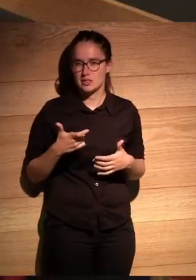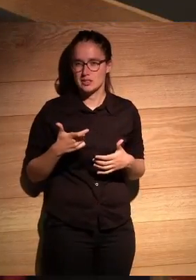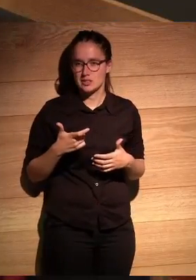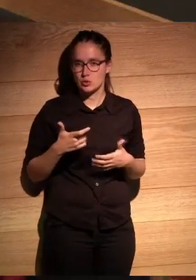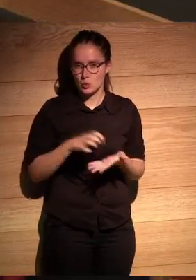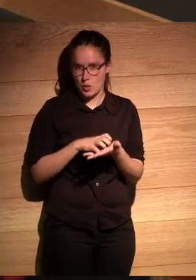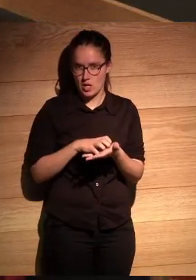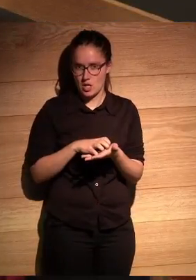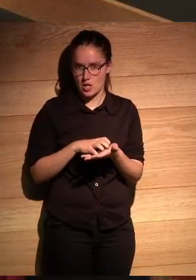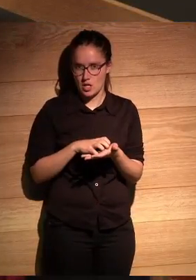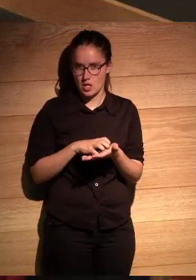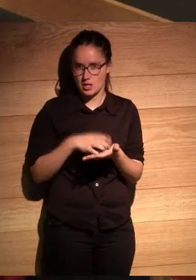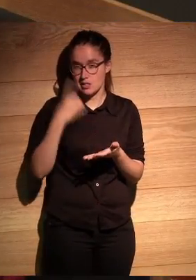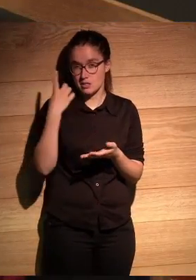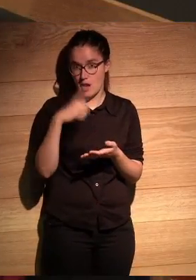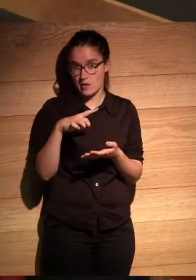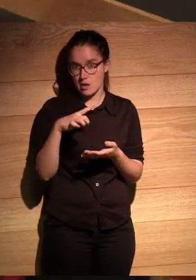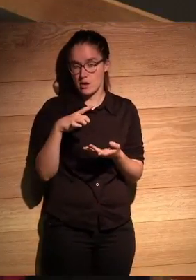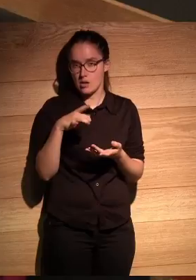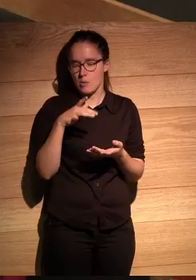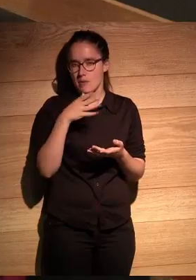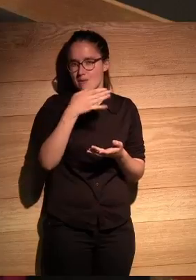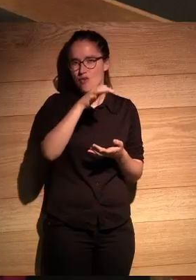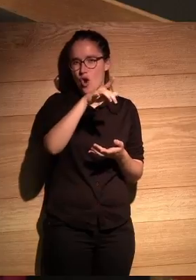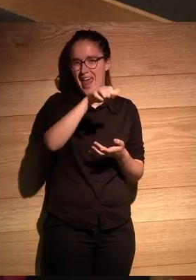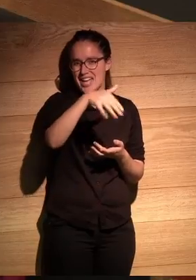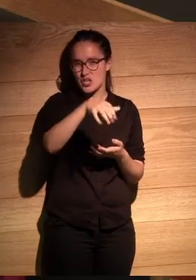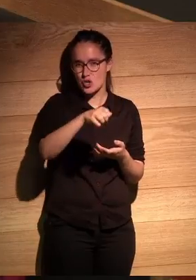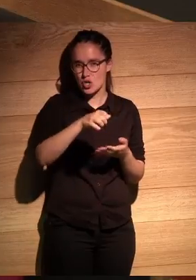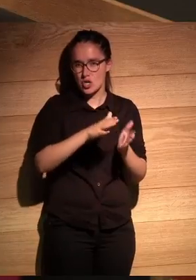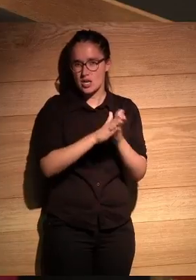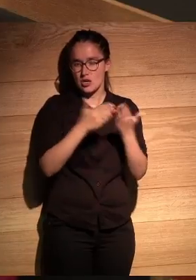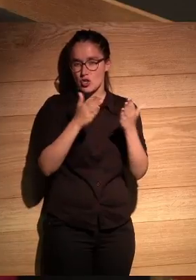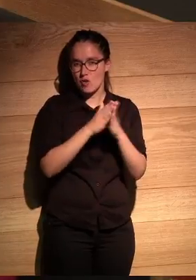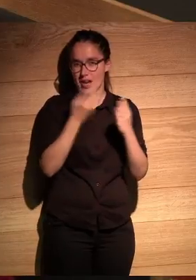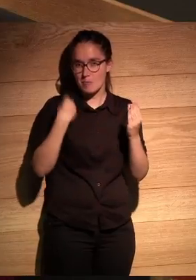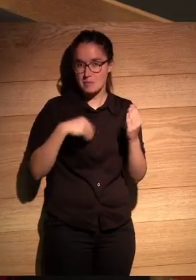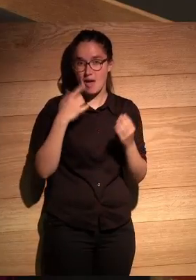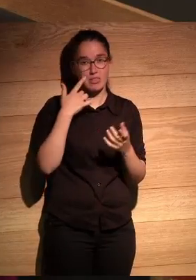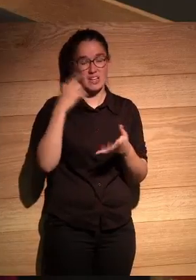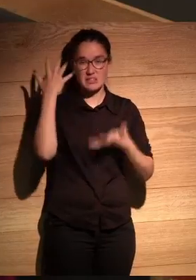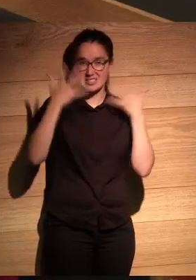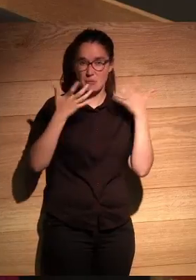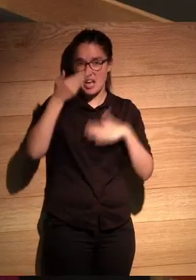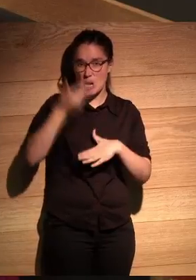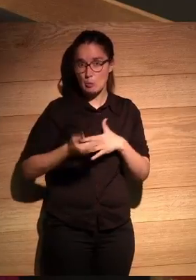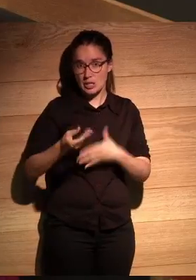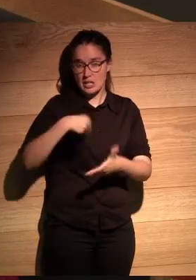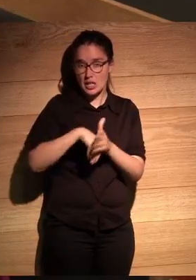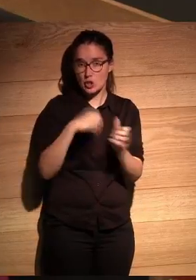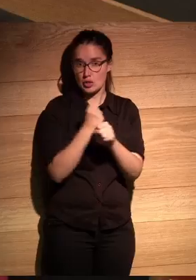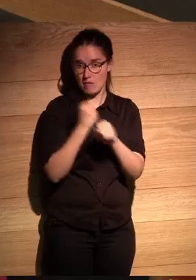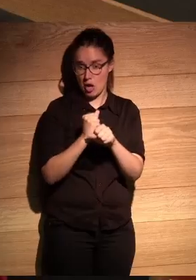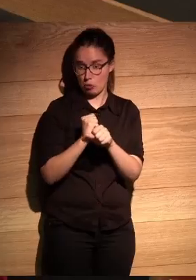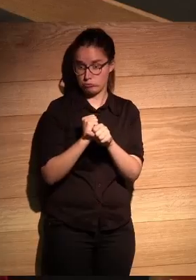duda de saber para Bolaño que tan importante era esa novela en el contexto de su